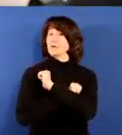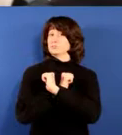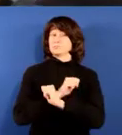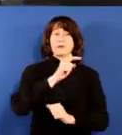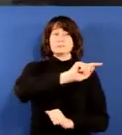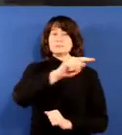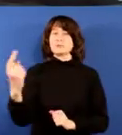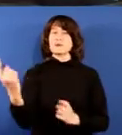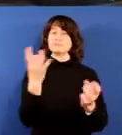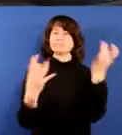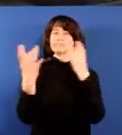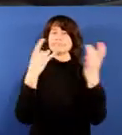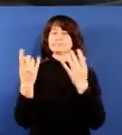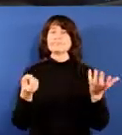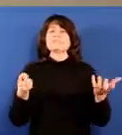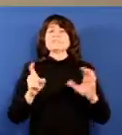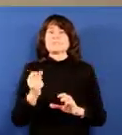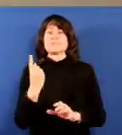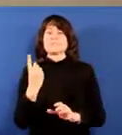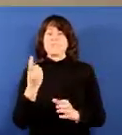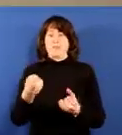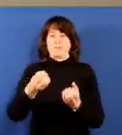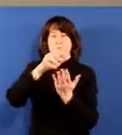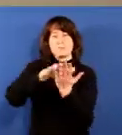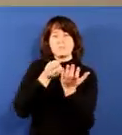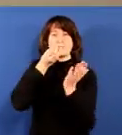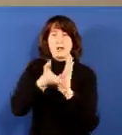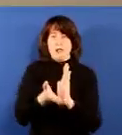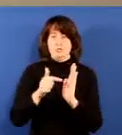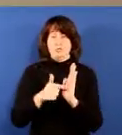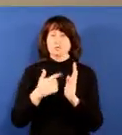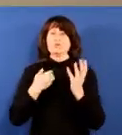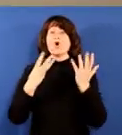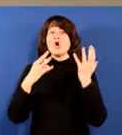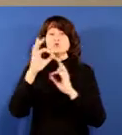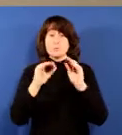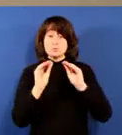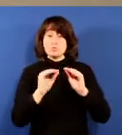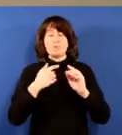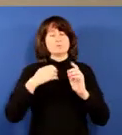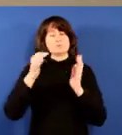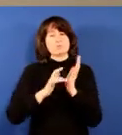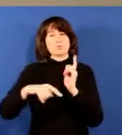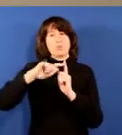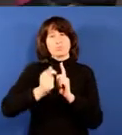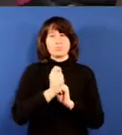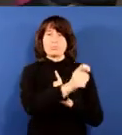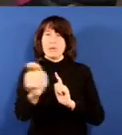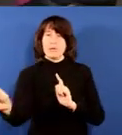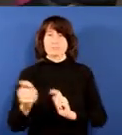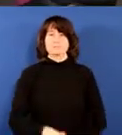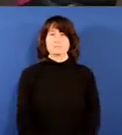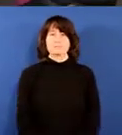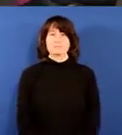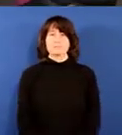ti, para Vizcaya, se prolongará del 2 de mayo al 29 de junio y en ella se espera recibir más de 600.000 declaraciones